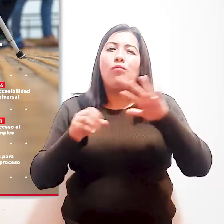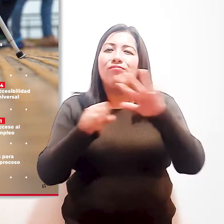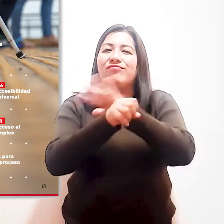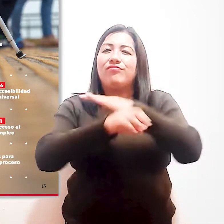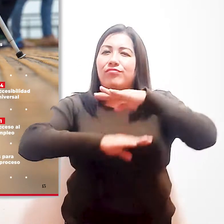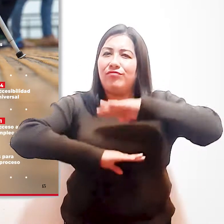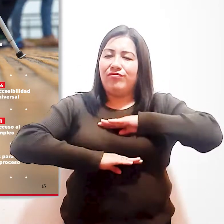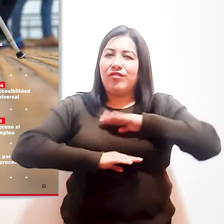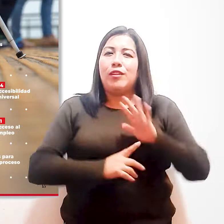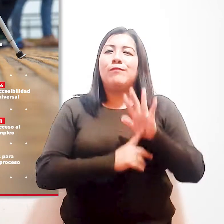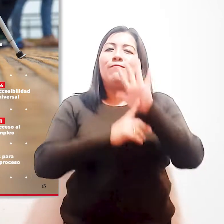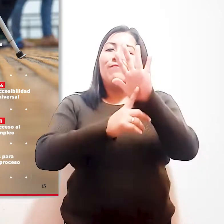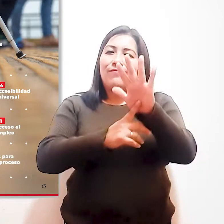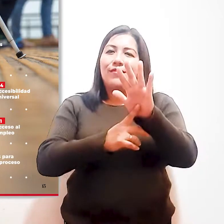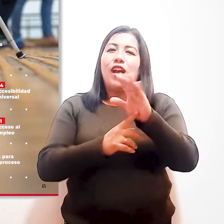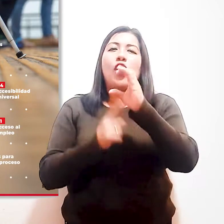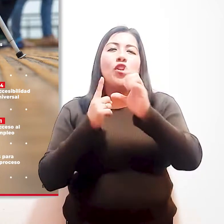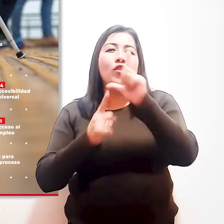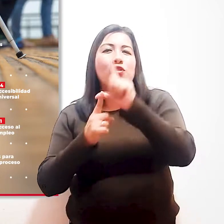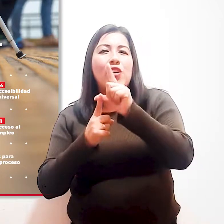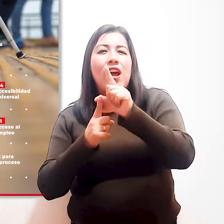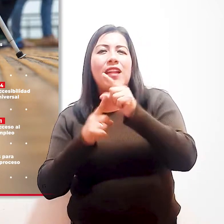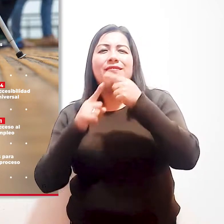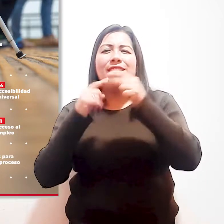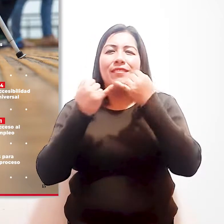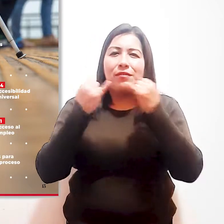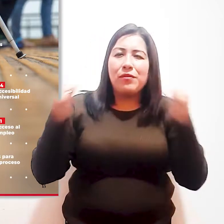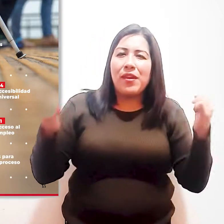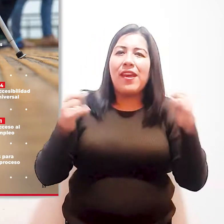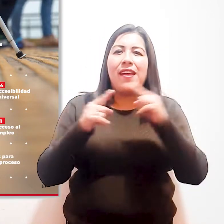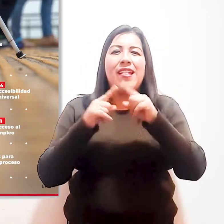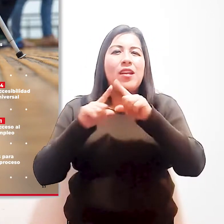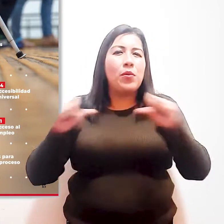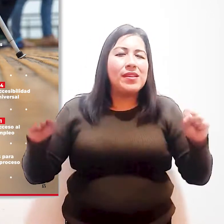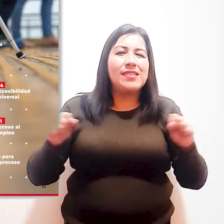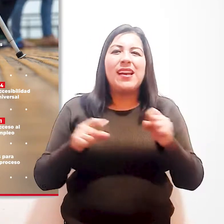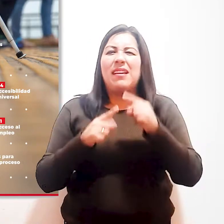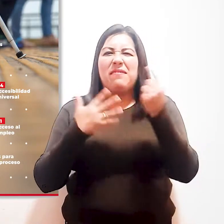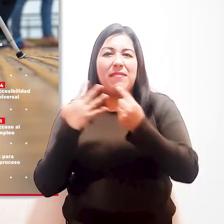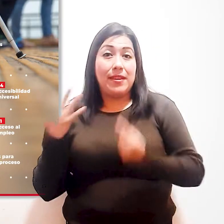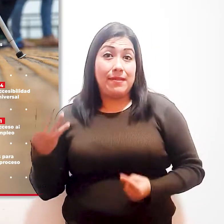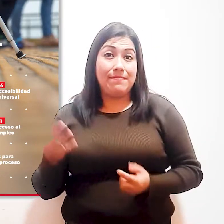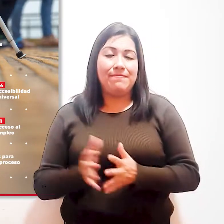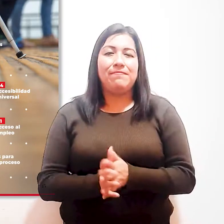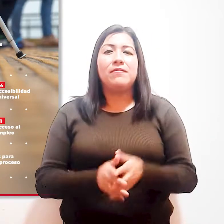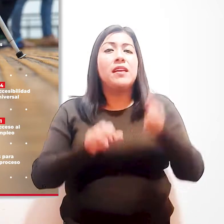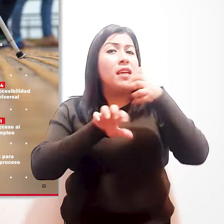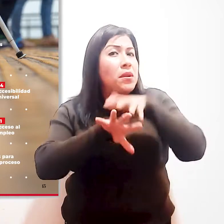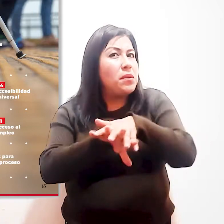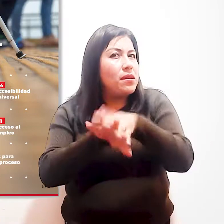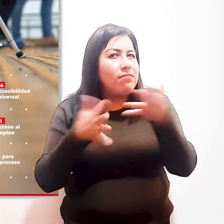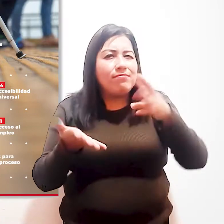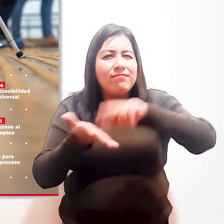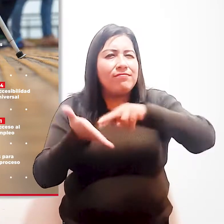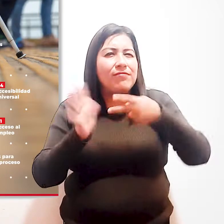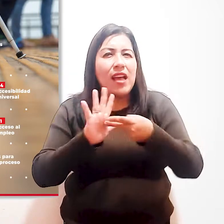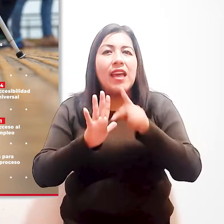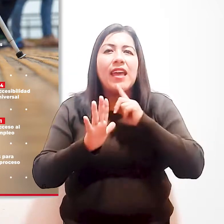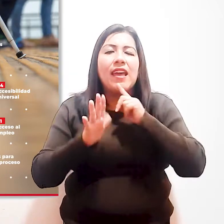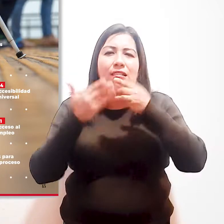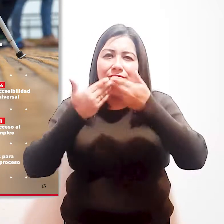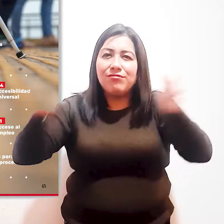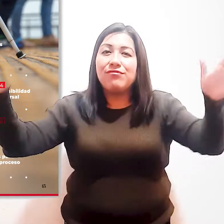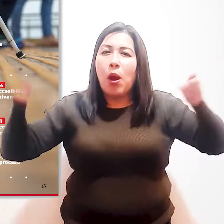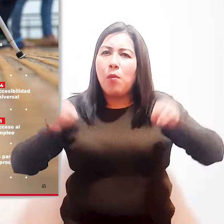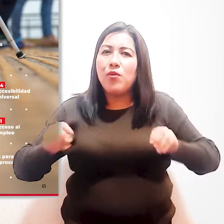total expresión, cultura, étnica, lingüística, entre otras. Inclusión también significa una ventana de